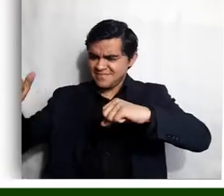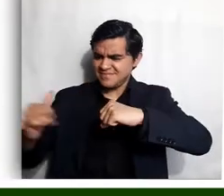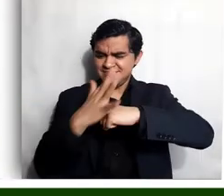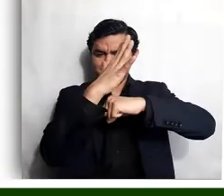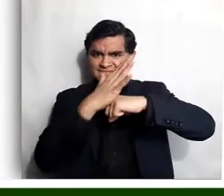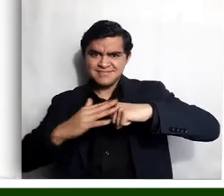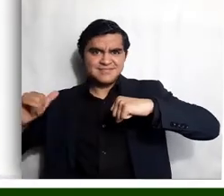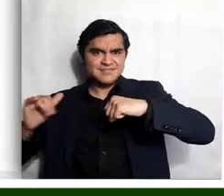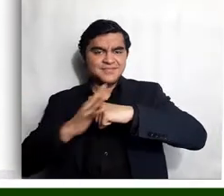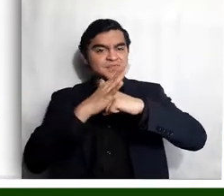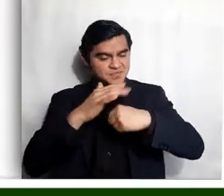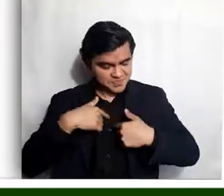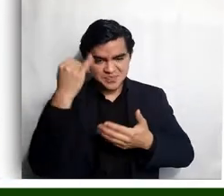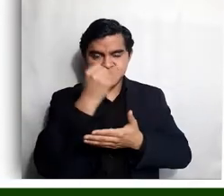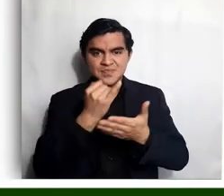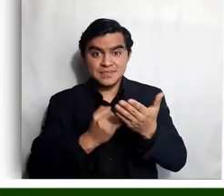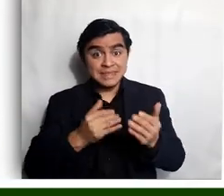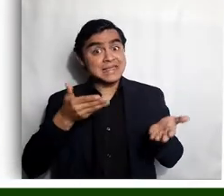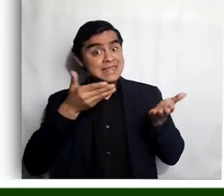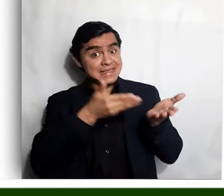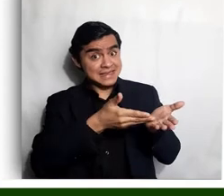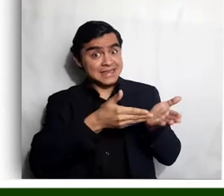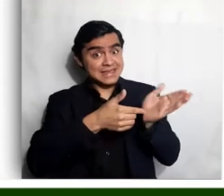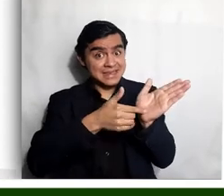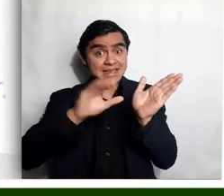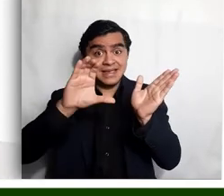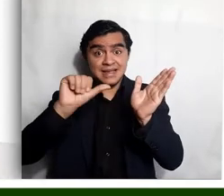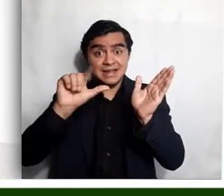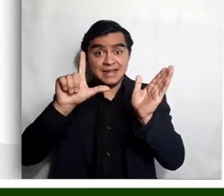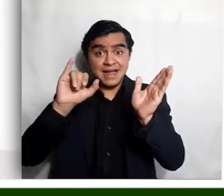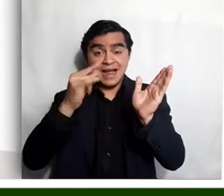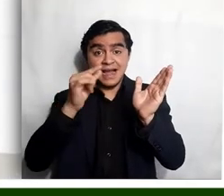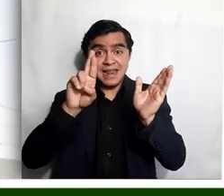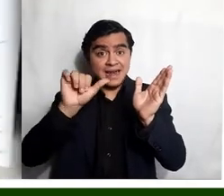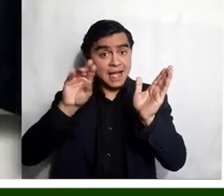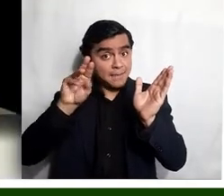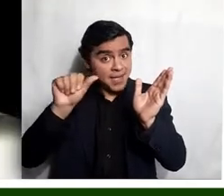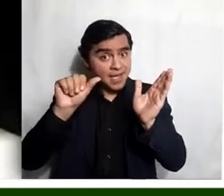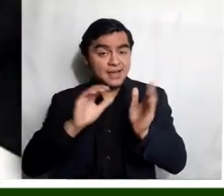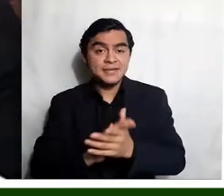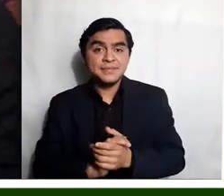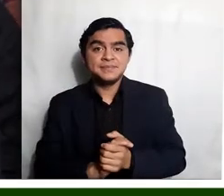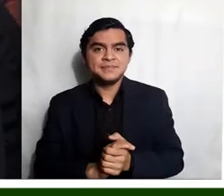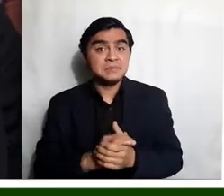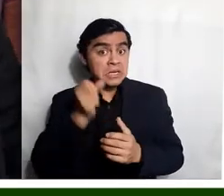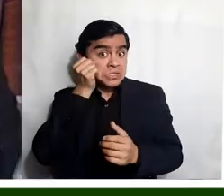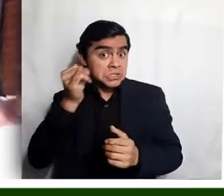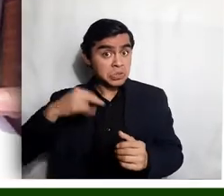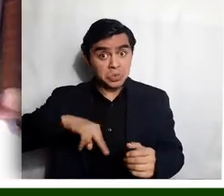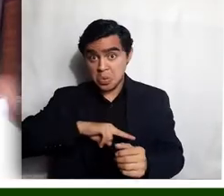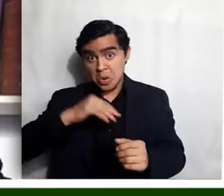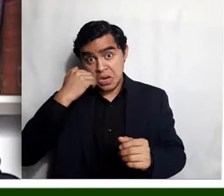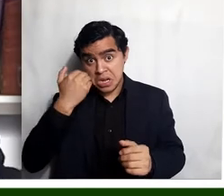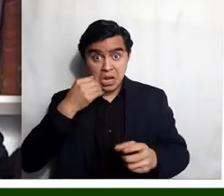lo dije que es sobre una sola. Este es un caligrama del poema de Gabriela Mistral. Y si